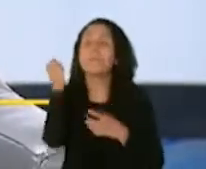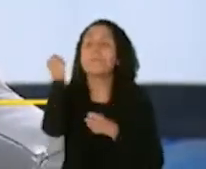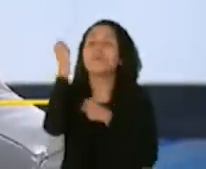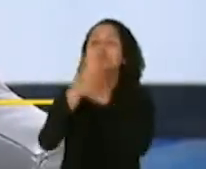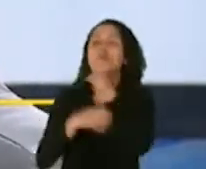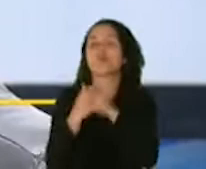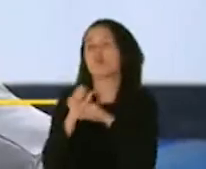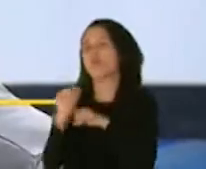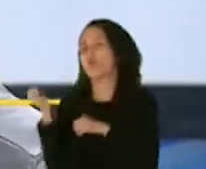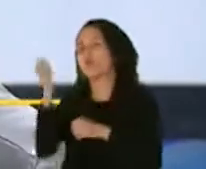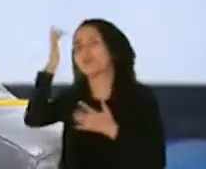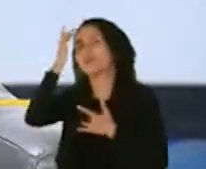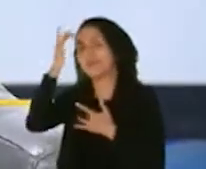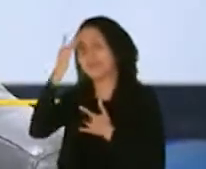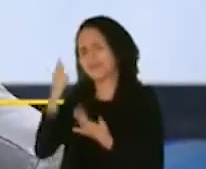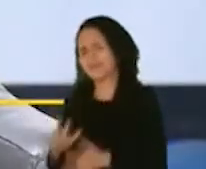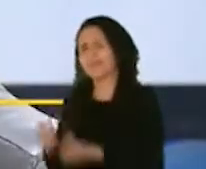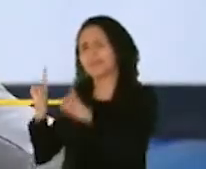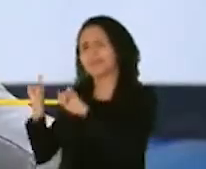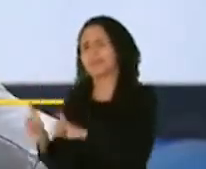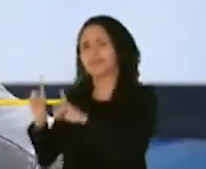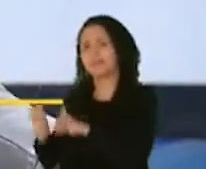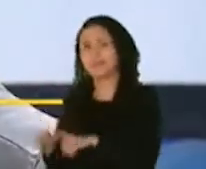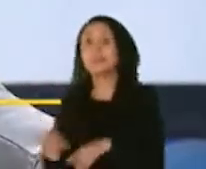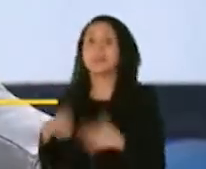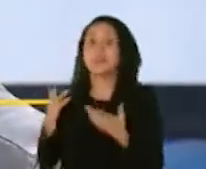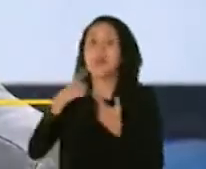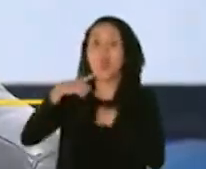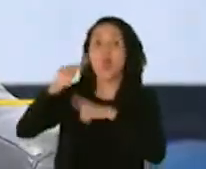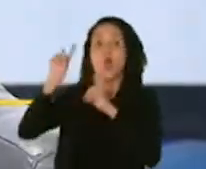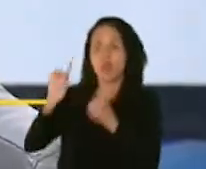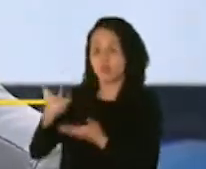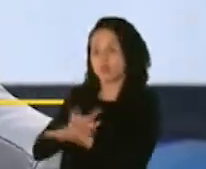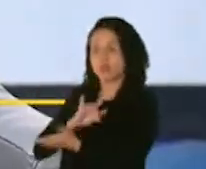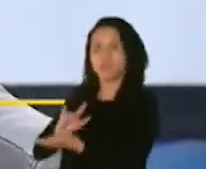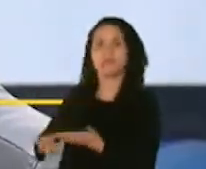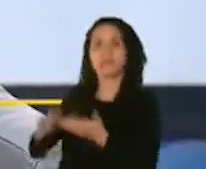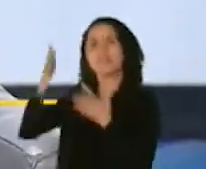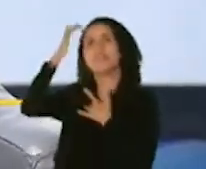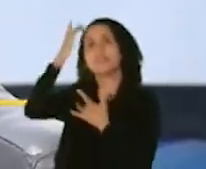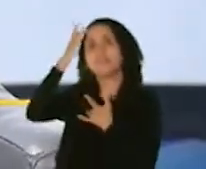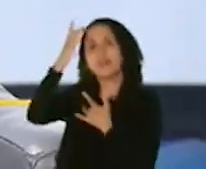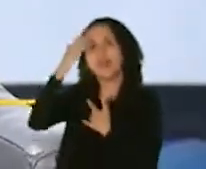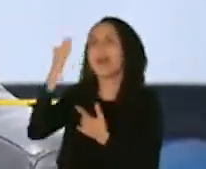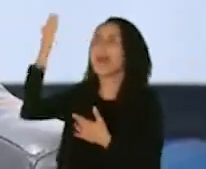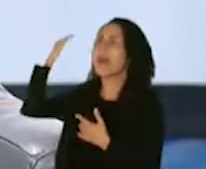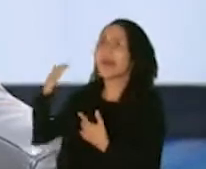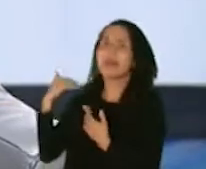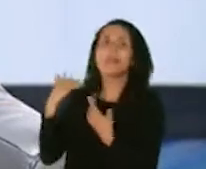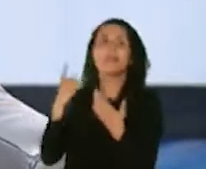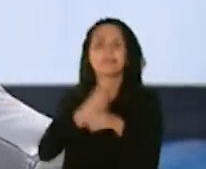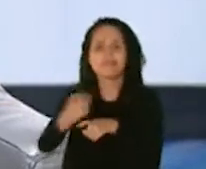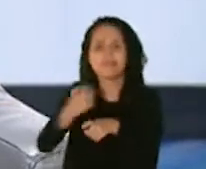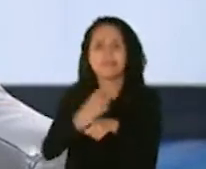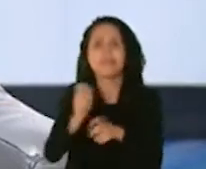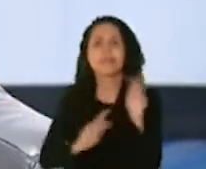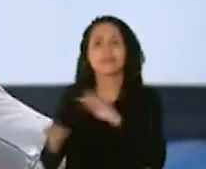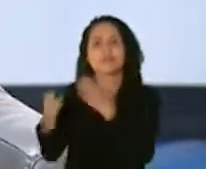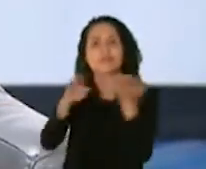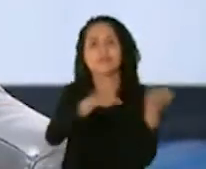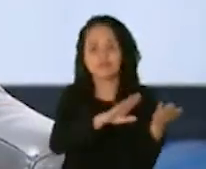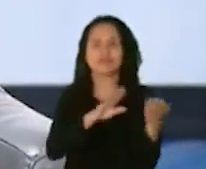otras enfermedades y ha logrado erradicar en algunos casos enfermedades que antes amenazaban la vida de los seres humanos.